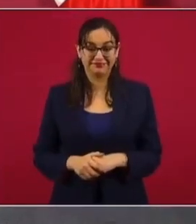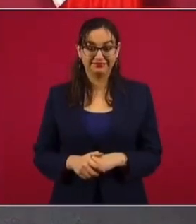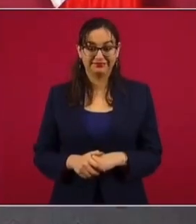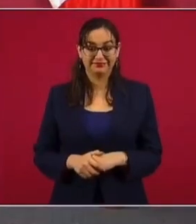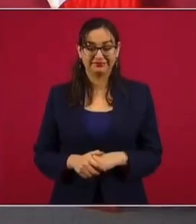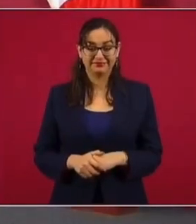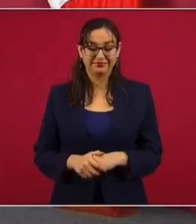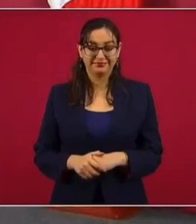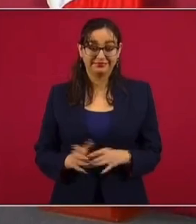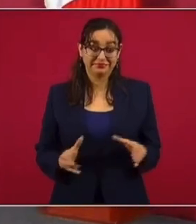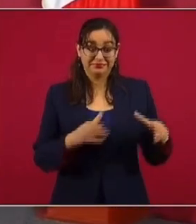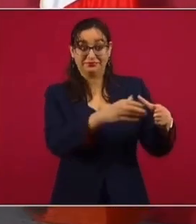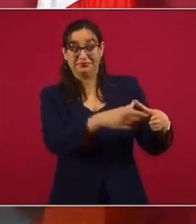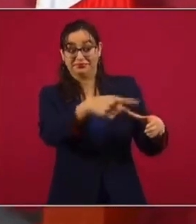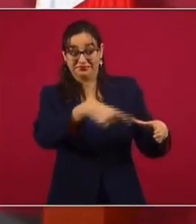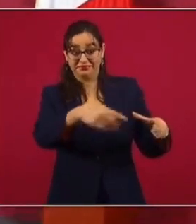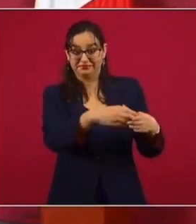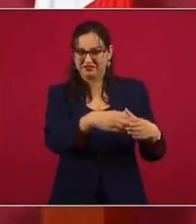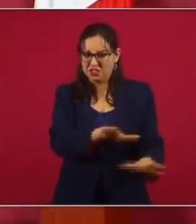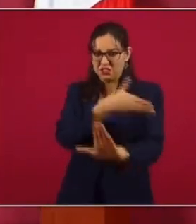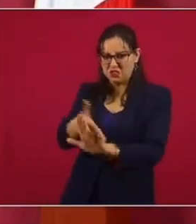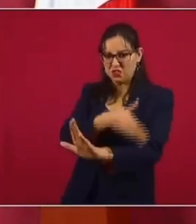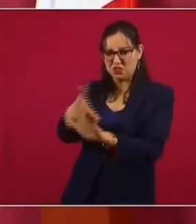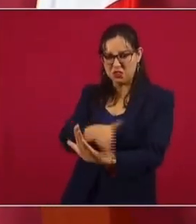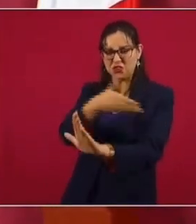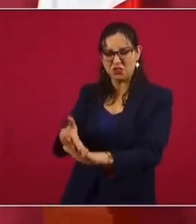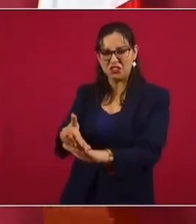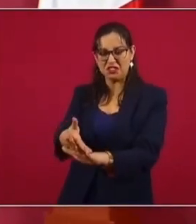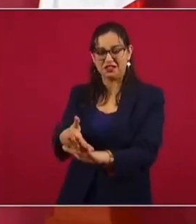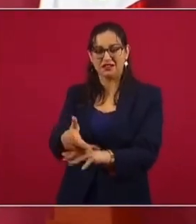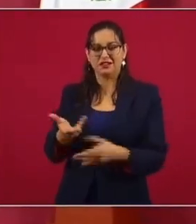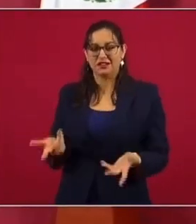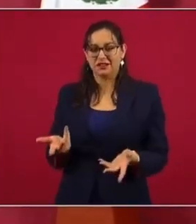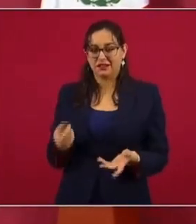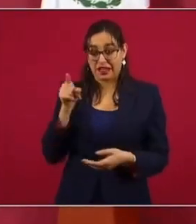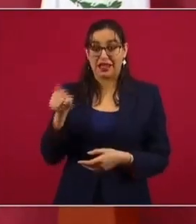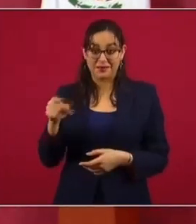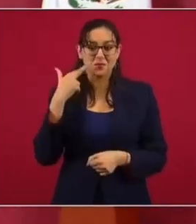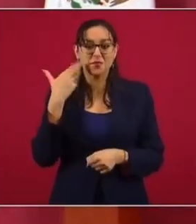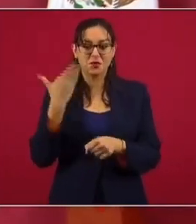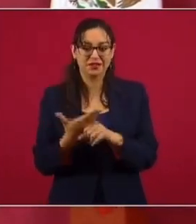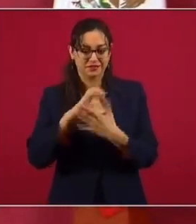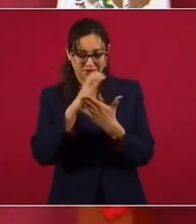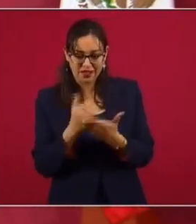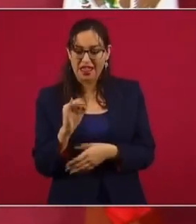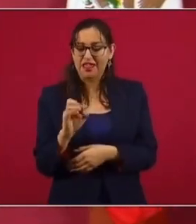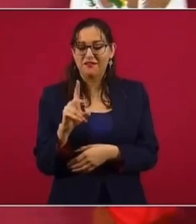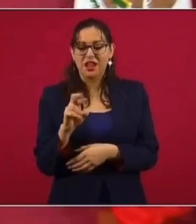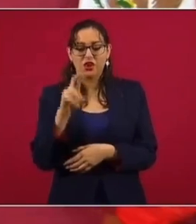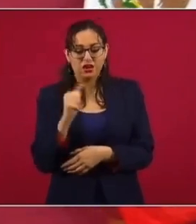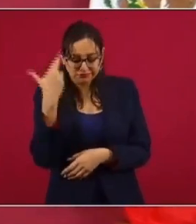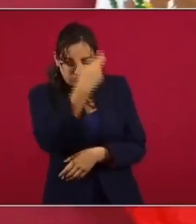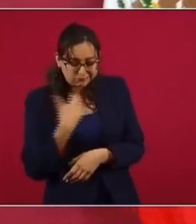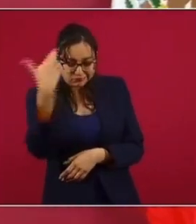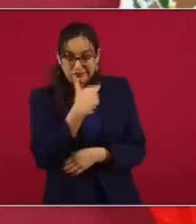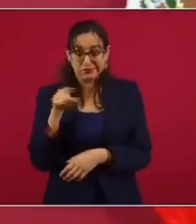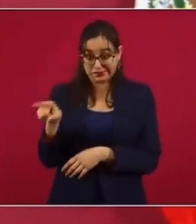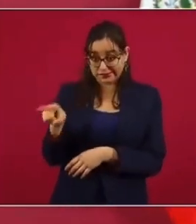Entonces, piensan que Manuel Barclet está viendo los contratos con Iberdrola. Es